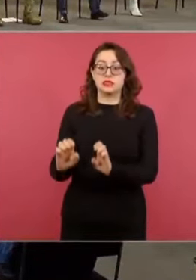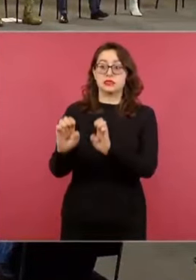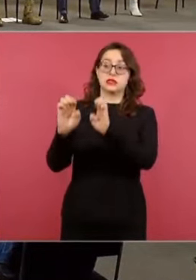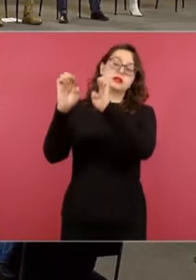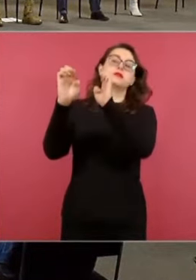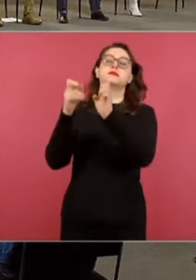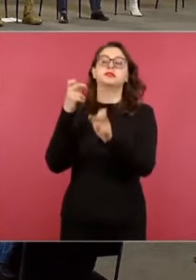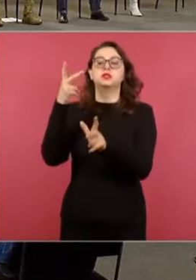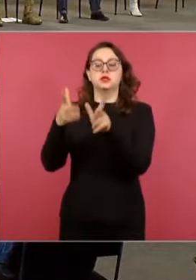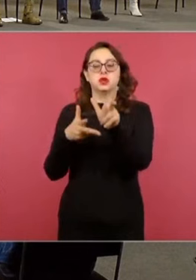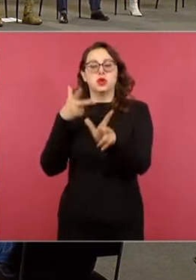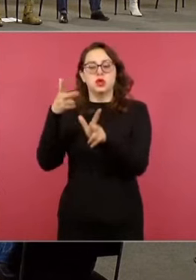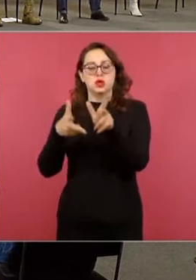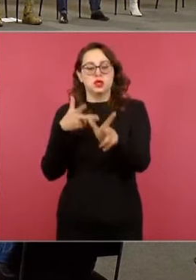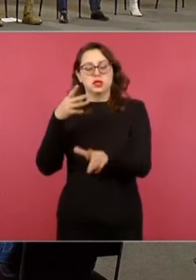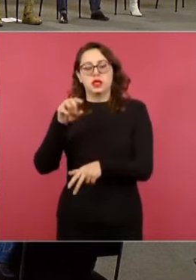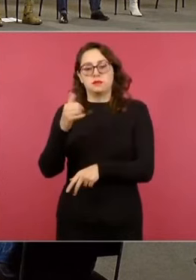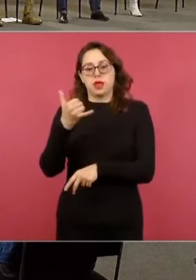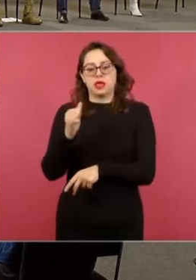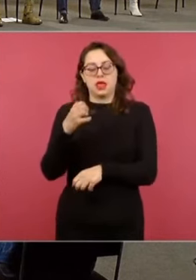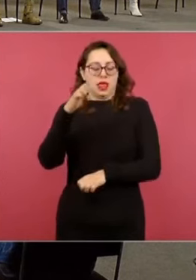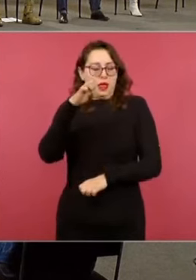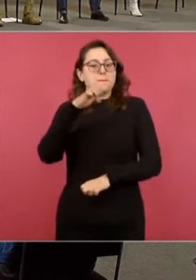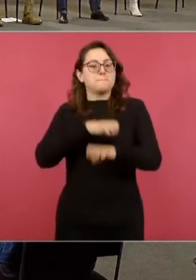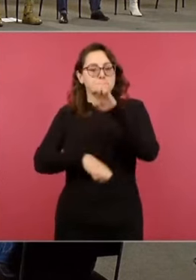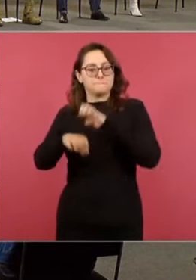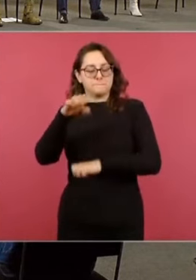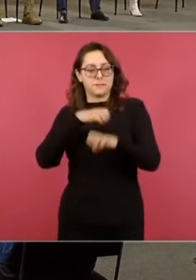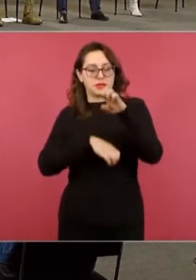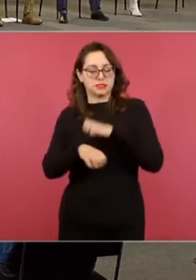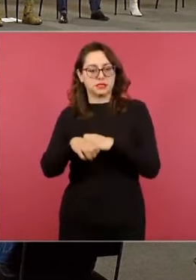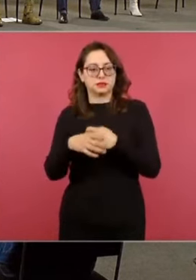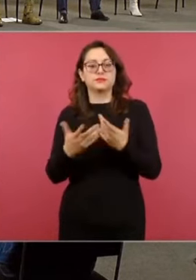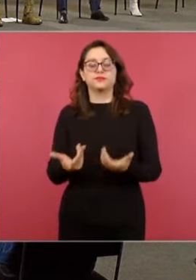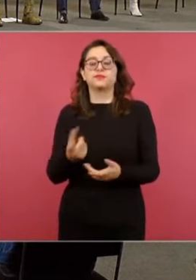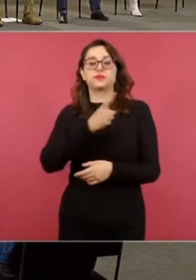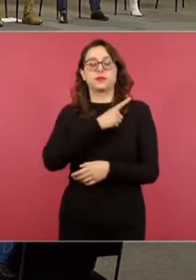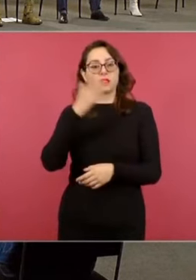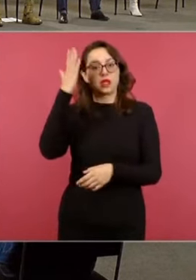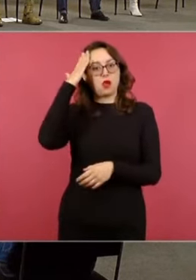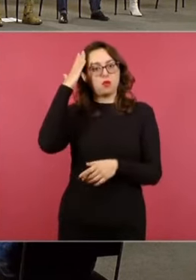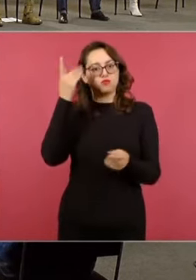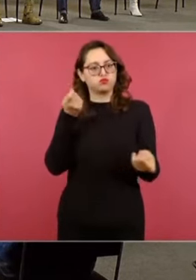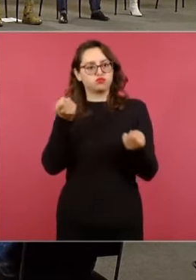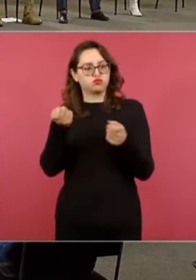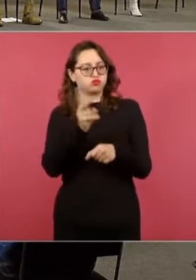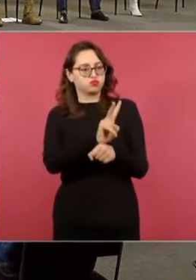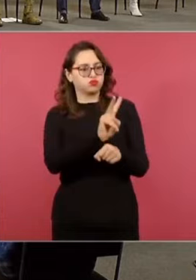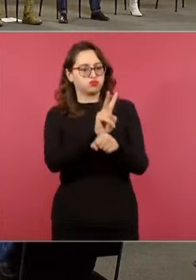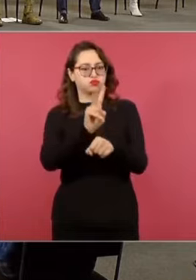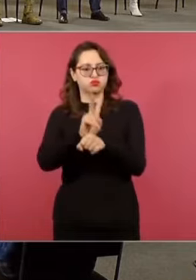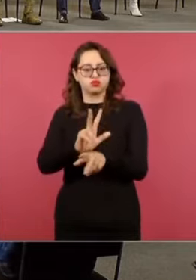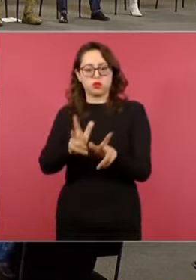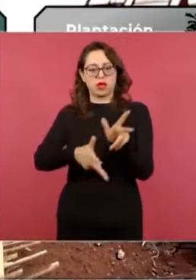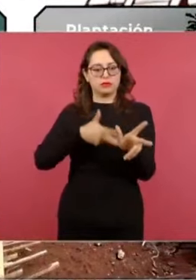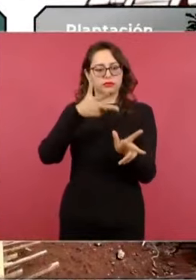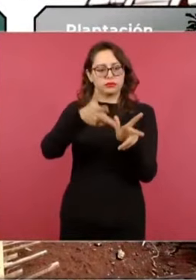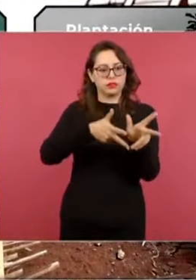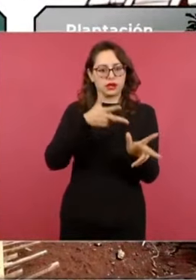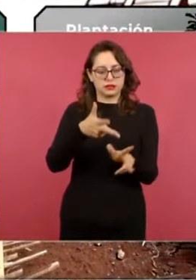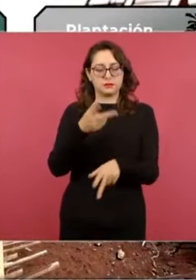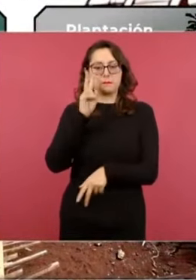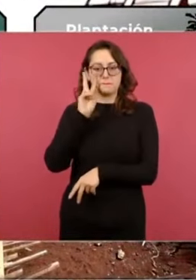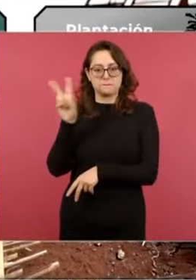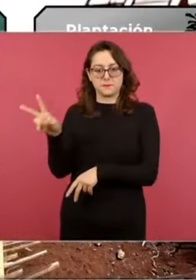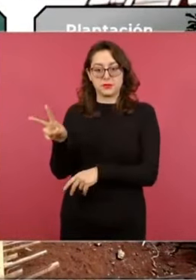empresa Tren Maya, que es uno de los cuatro edificios que tendrá el control operativo y administrativo para el correcto funcionamiento